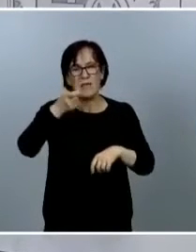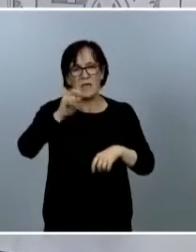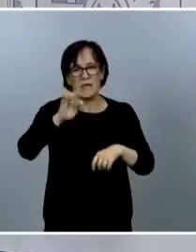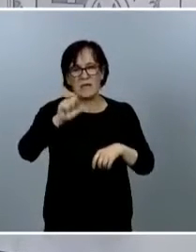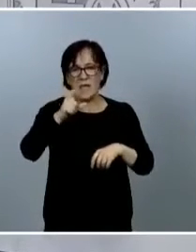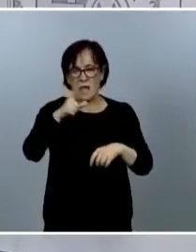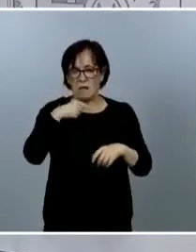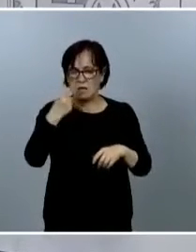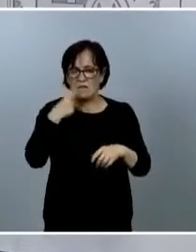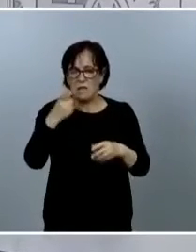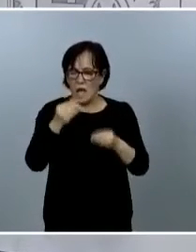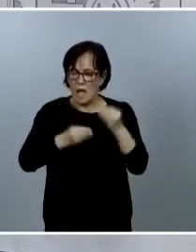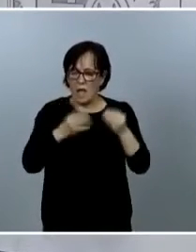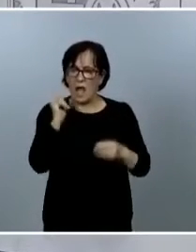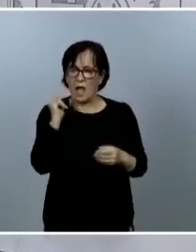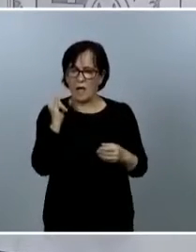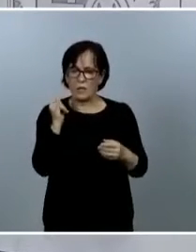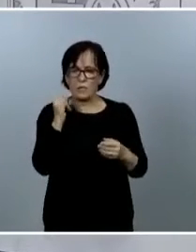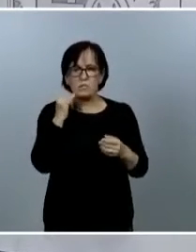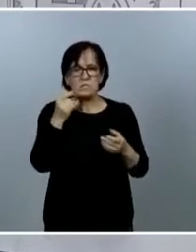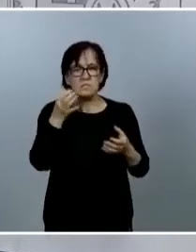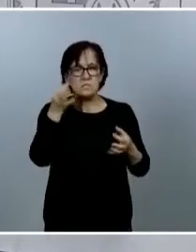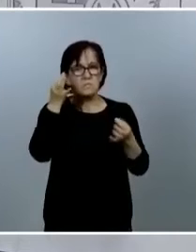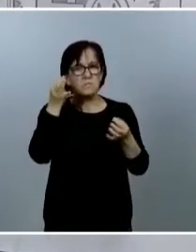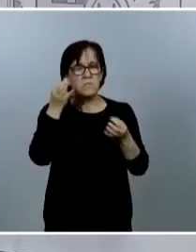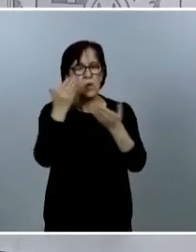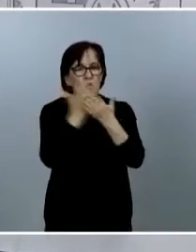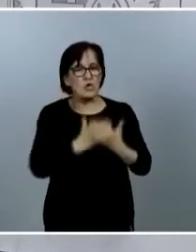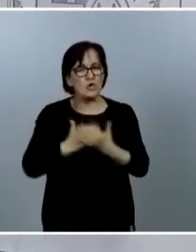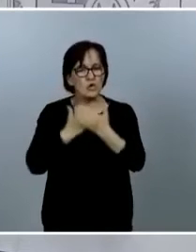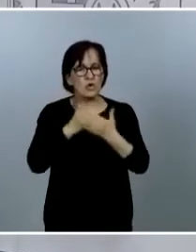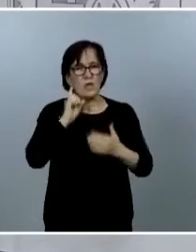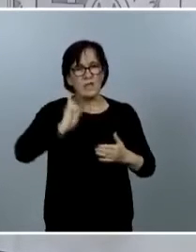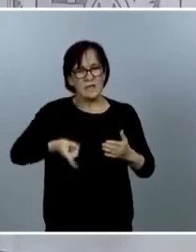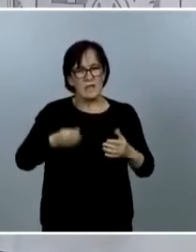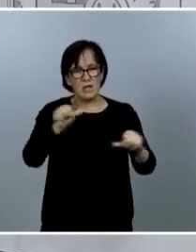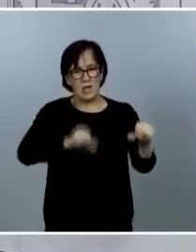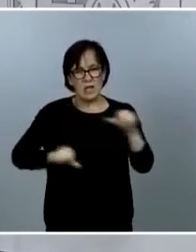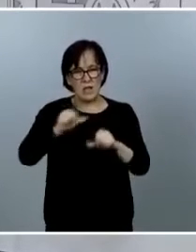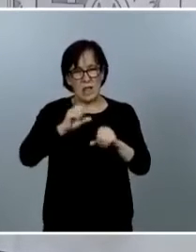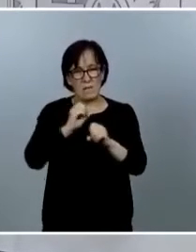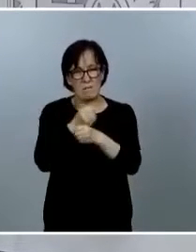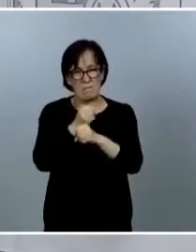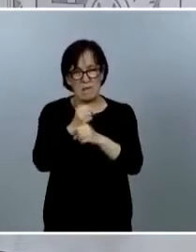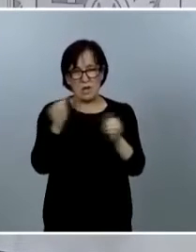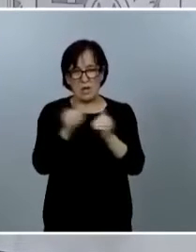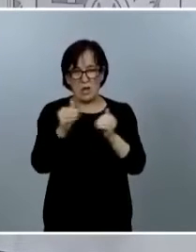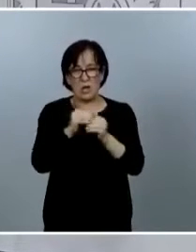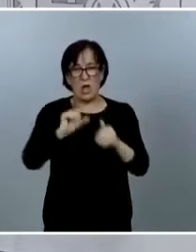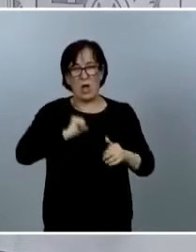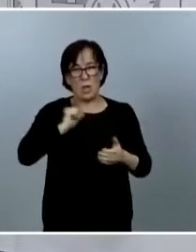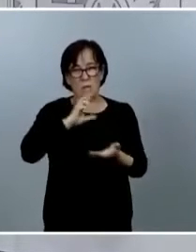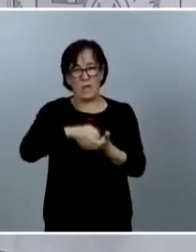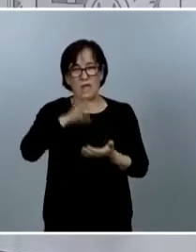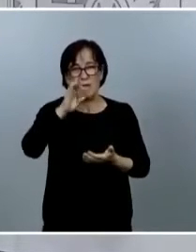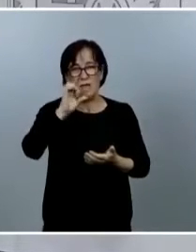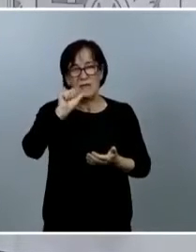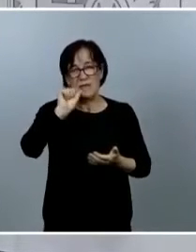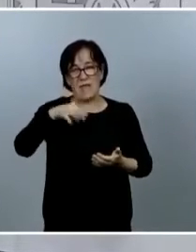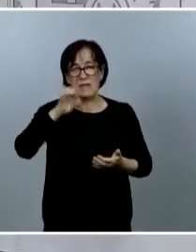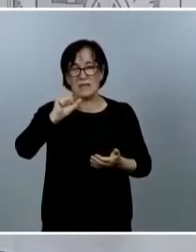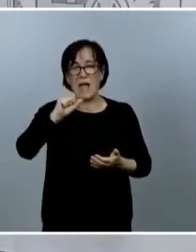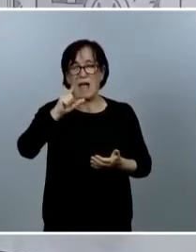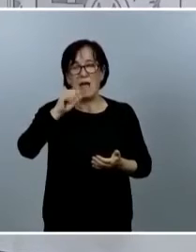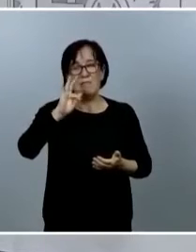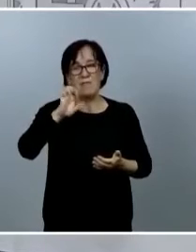hay un dato curioso un estudio del director del laboratorio de microbiología y virología del hospital de San Rafael en Milán que afirma que el